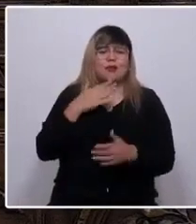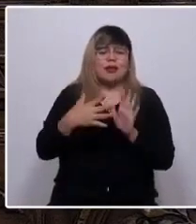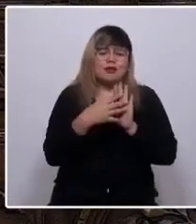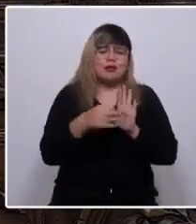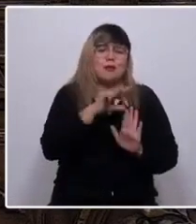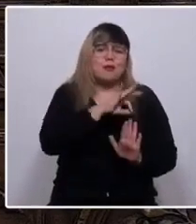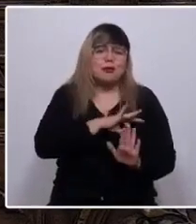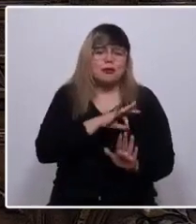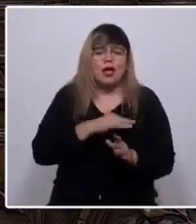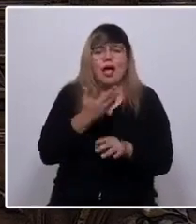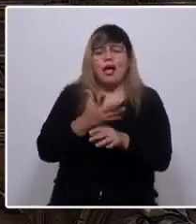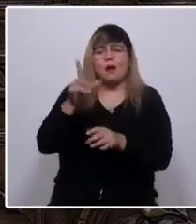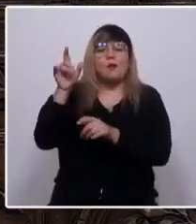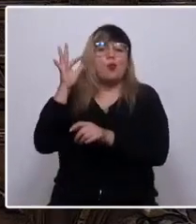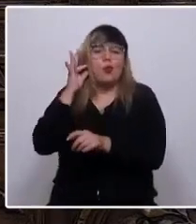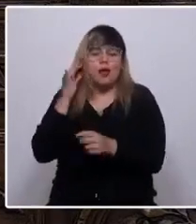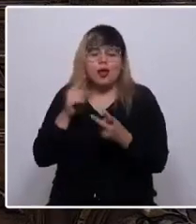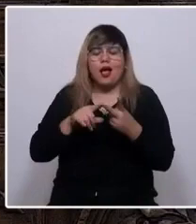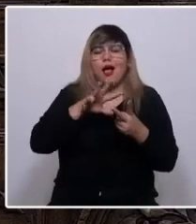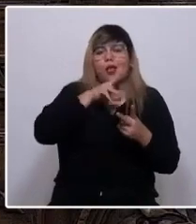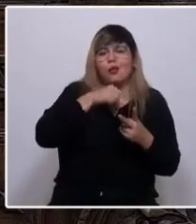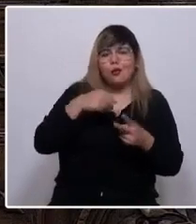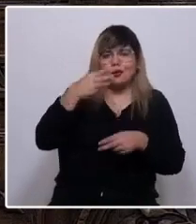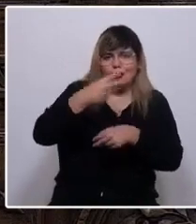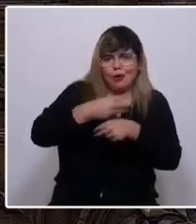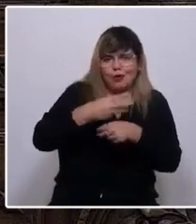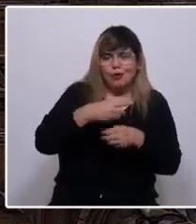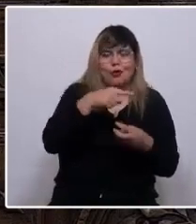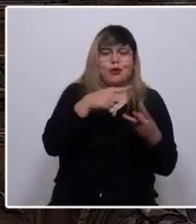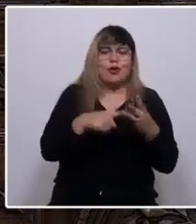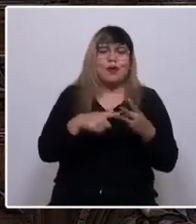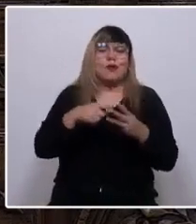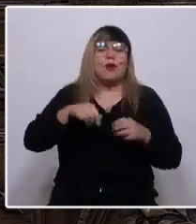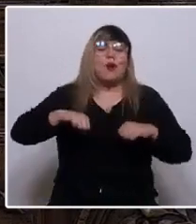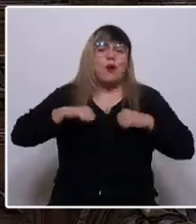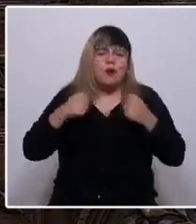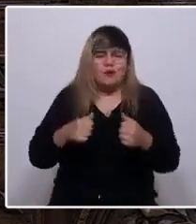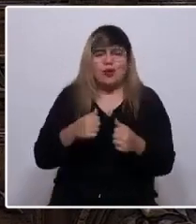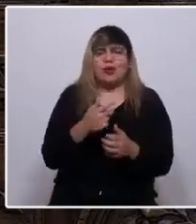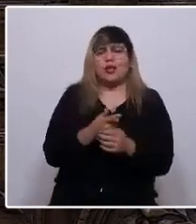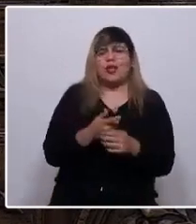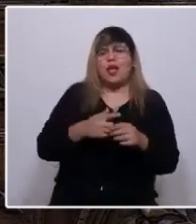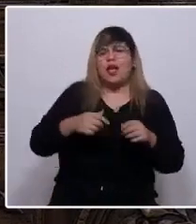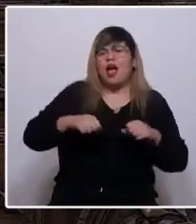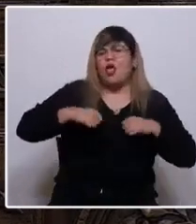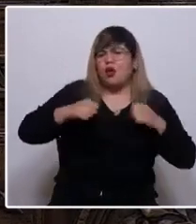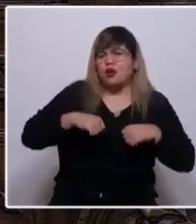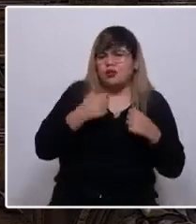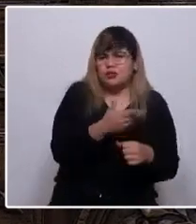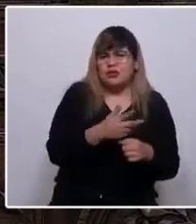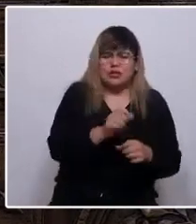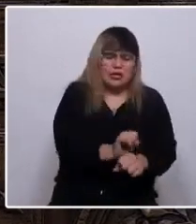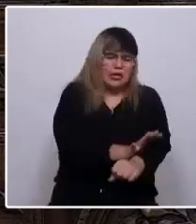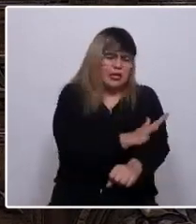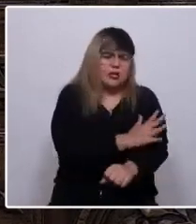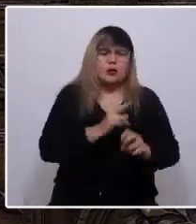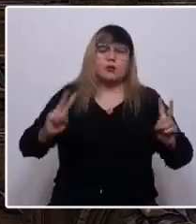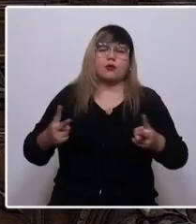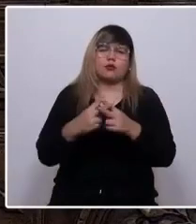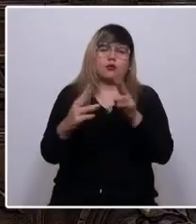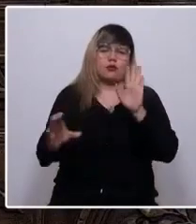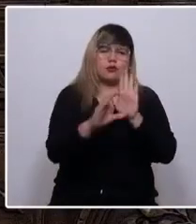mujeres, adultos mayores, hombres, niños, niñas y adolescentes que tenemos la convicción y la energía para construir una